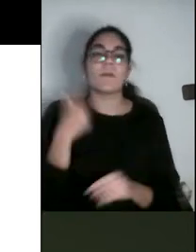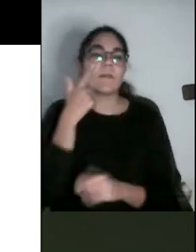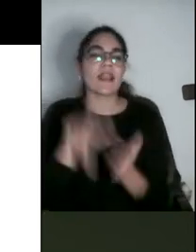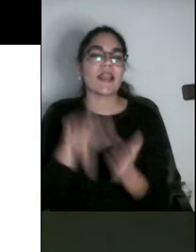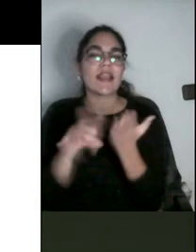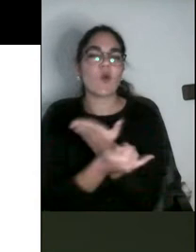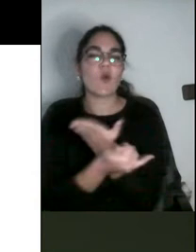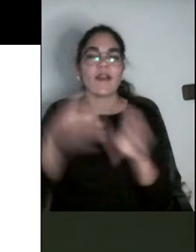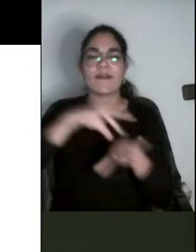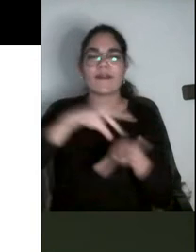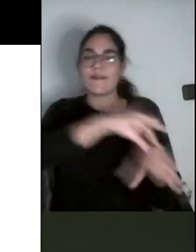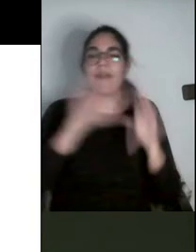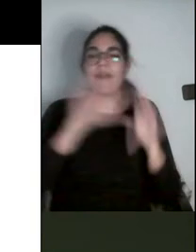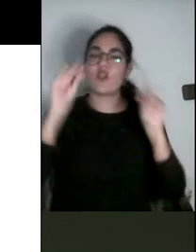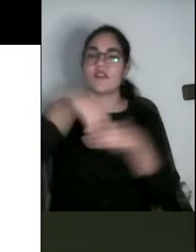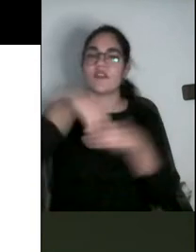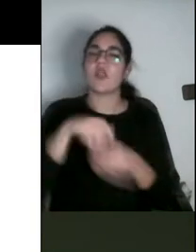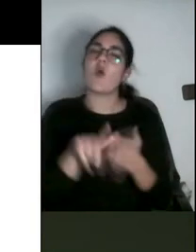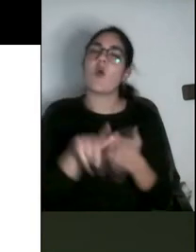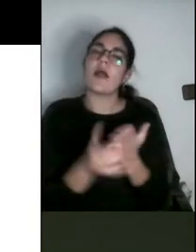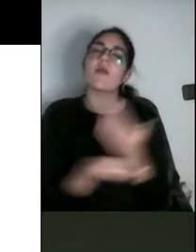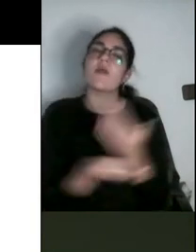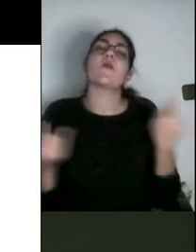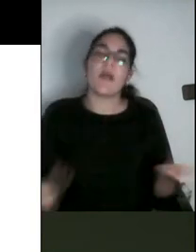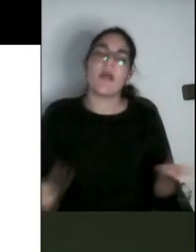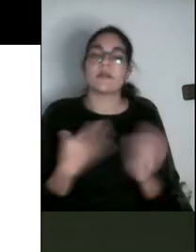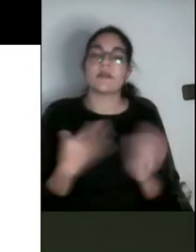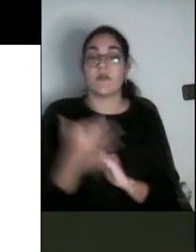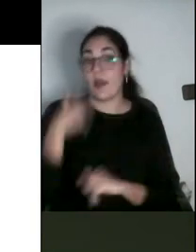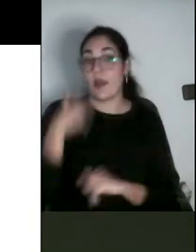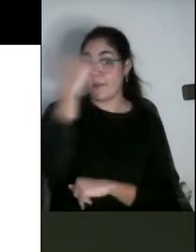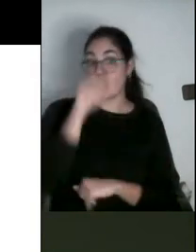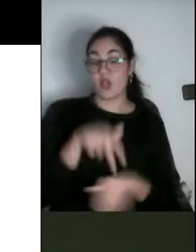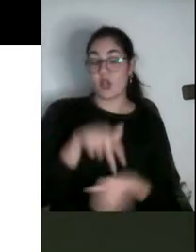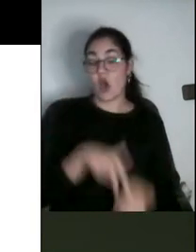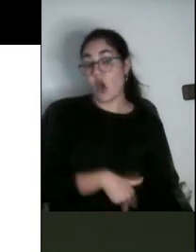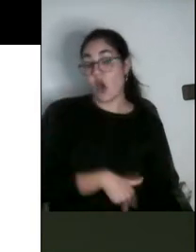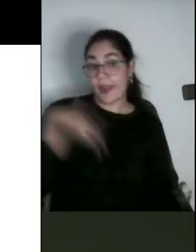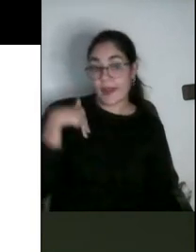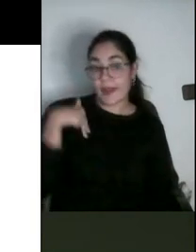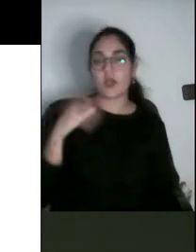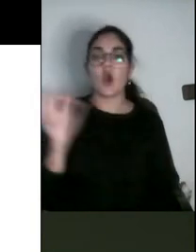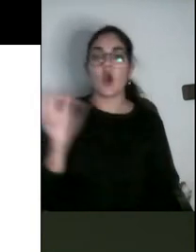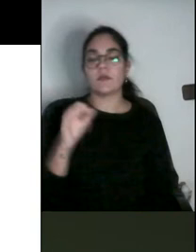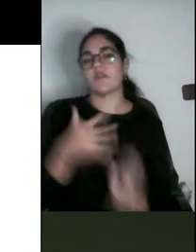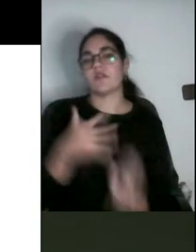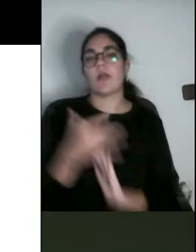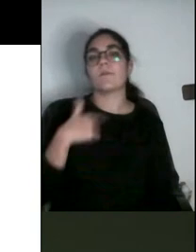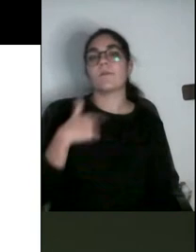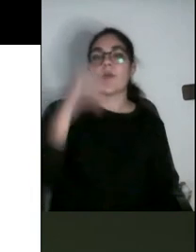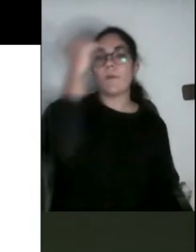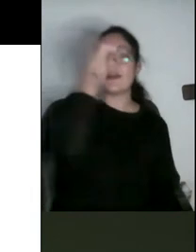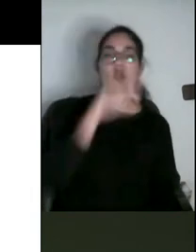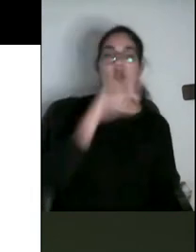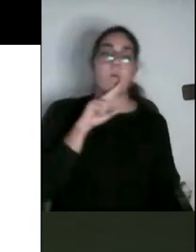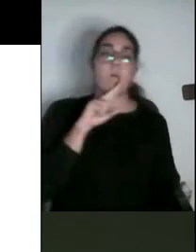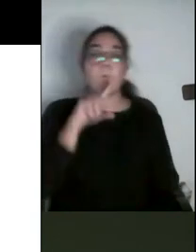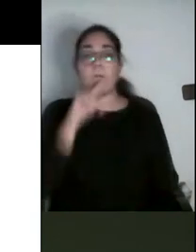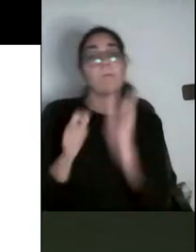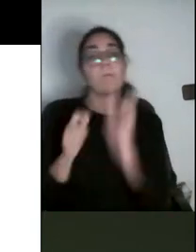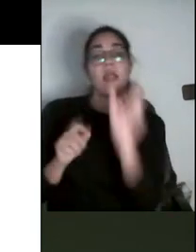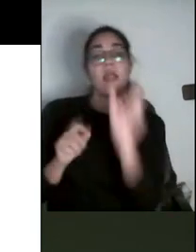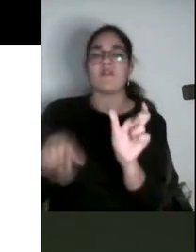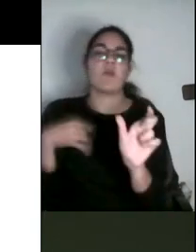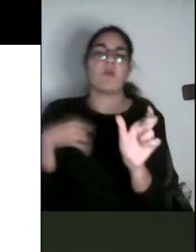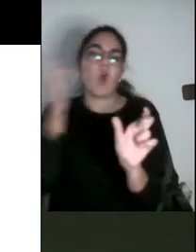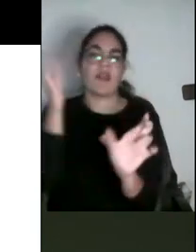guías docentes? ¿Si utilizamos ese masculino genérico o si estamos intentando utilizar un lenguaje inclusivo? Por